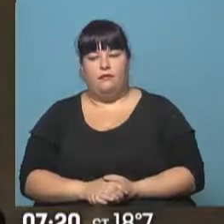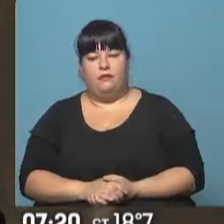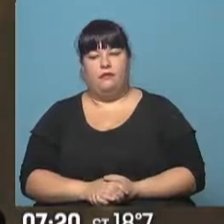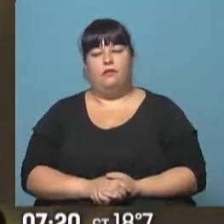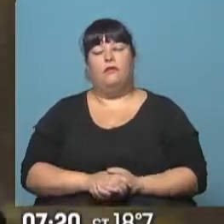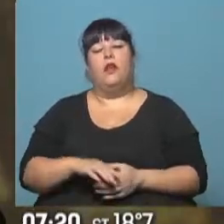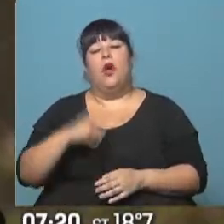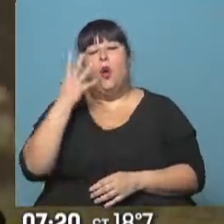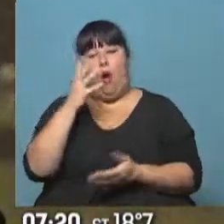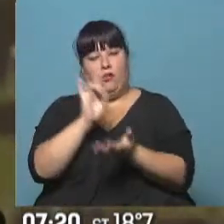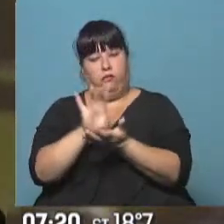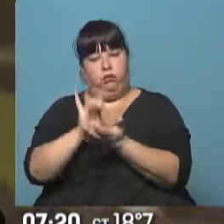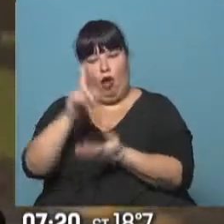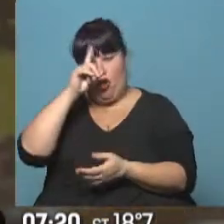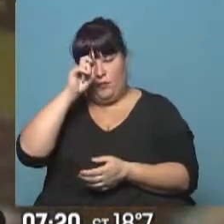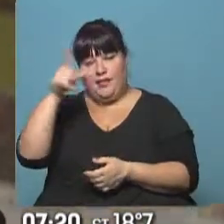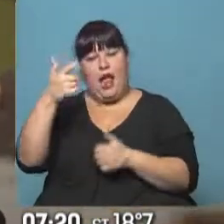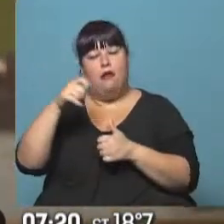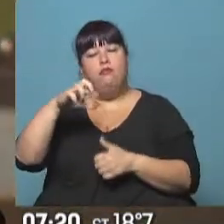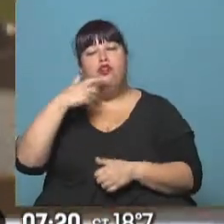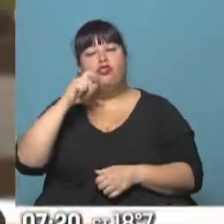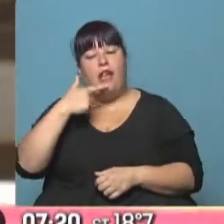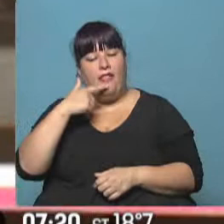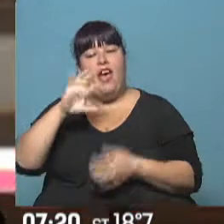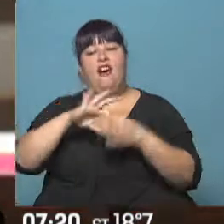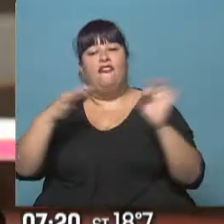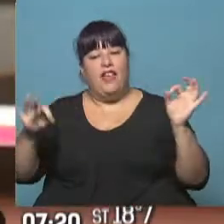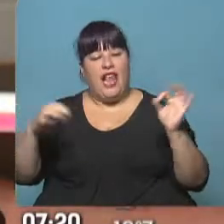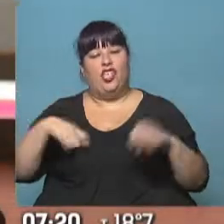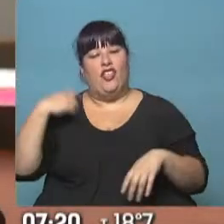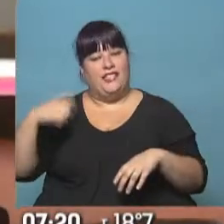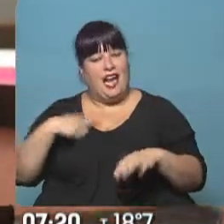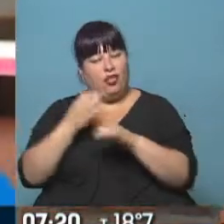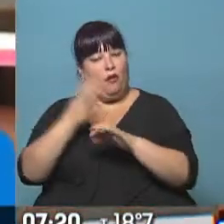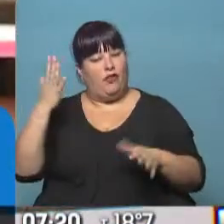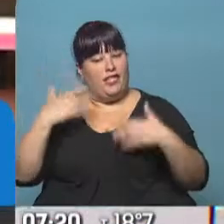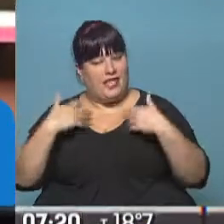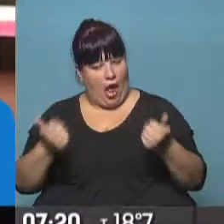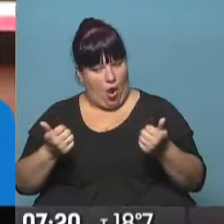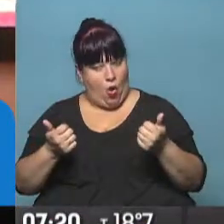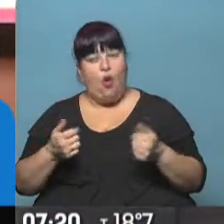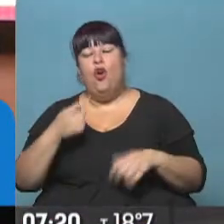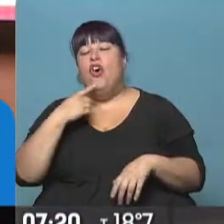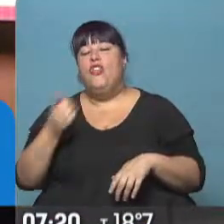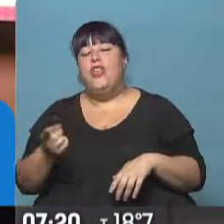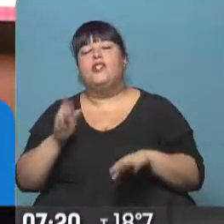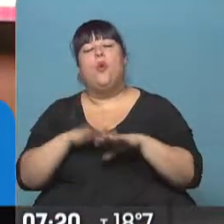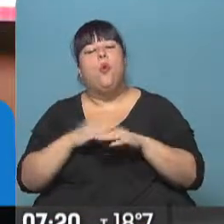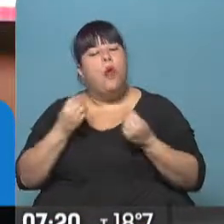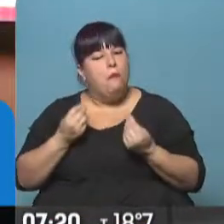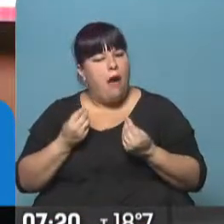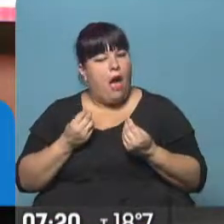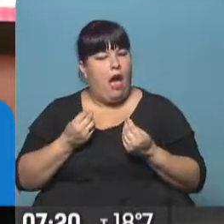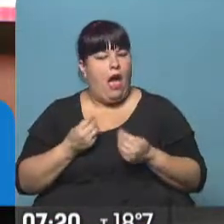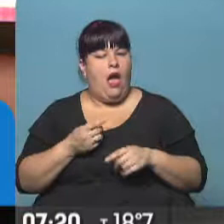Cuatro despidos hubo en el Hospital Posadas. La Federación Sindical de Profesionales de la Salud dice que se debe a